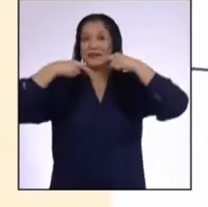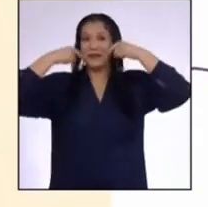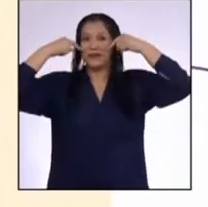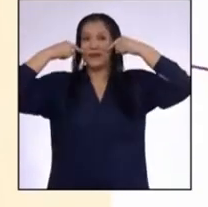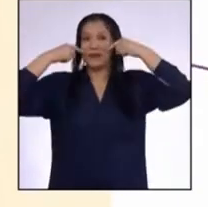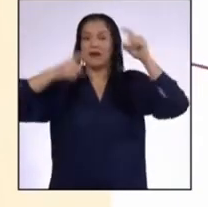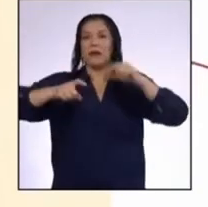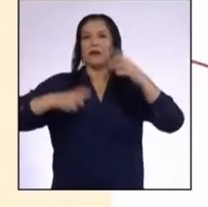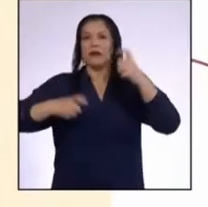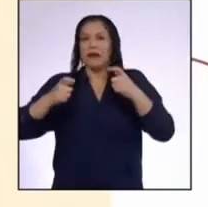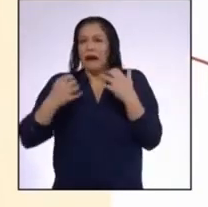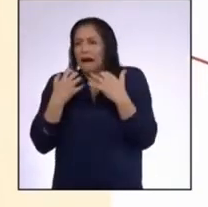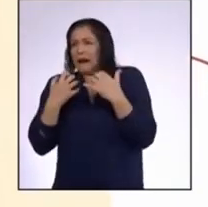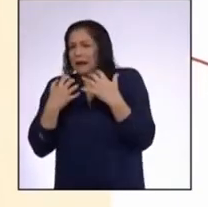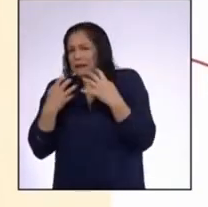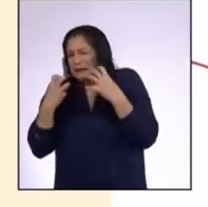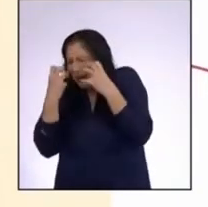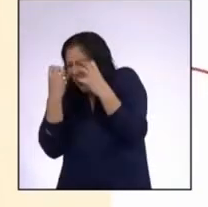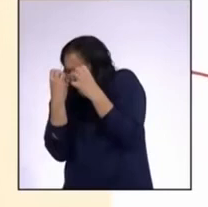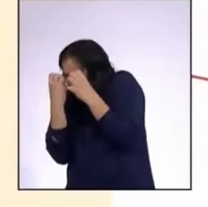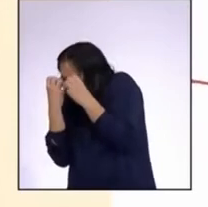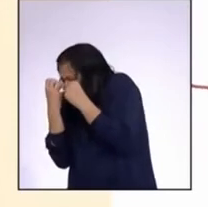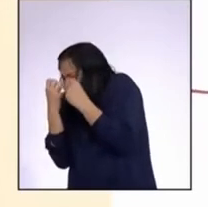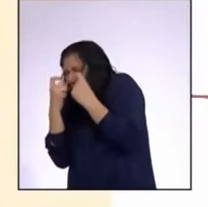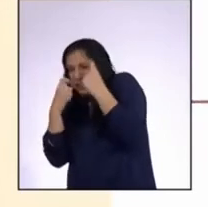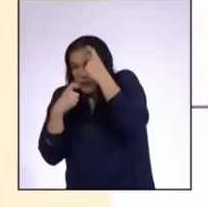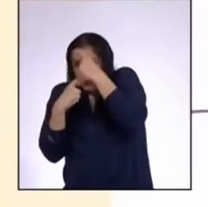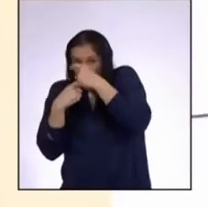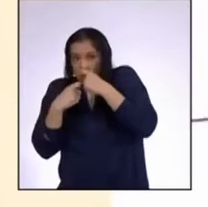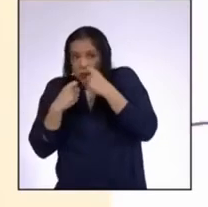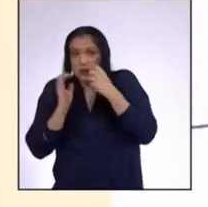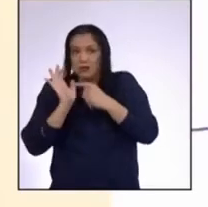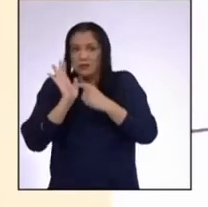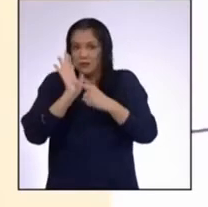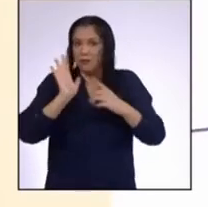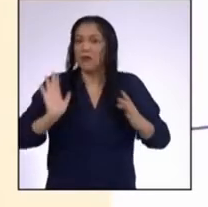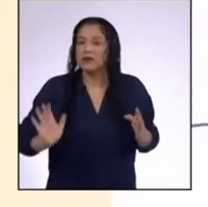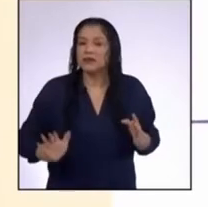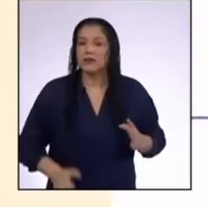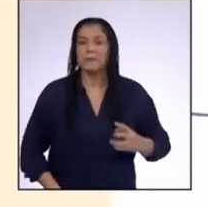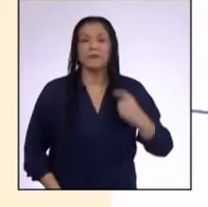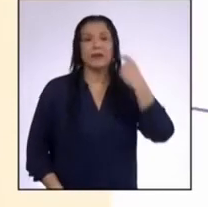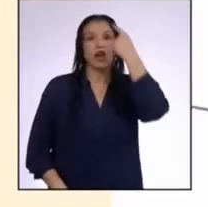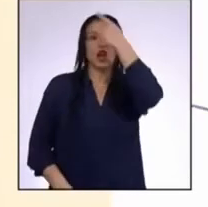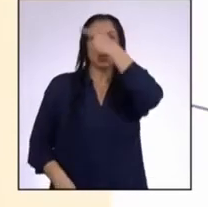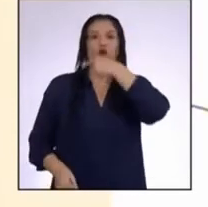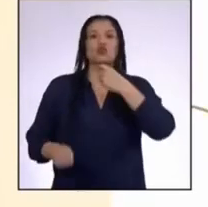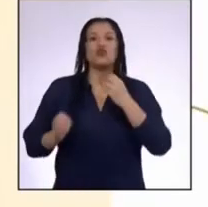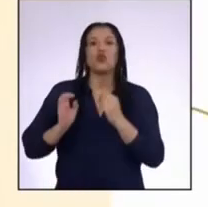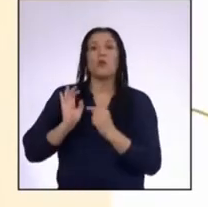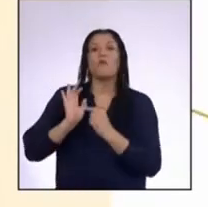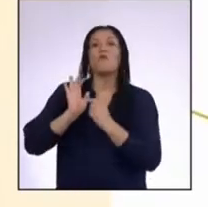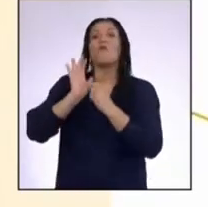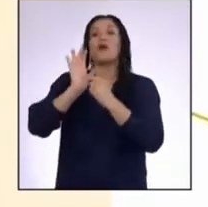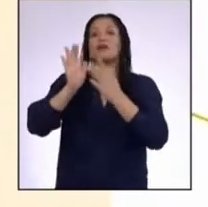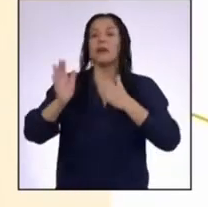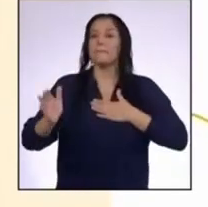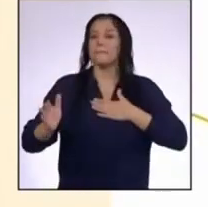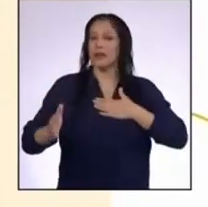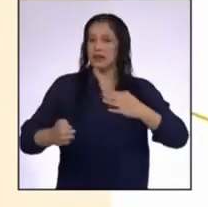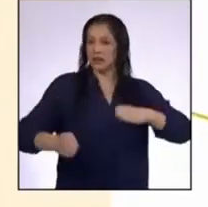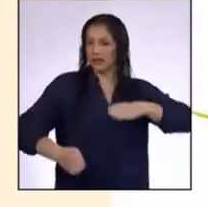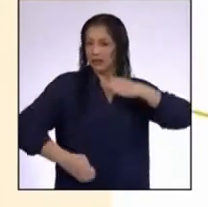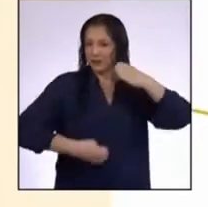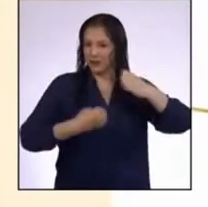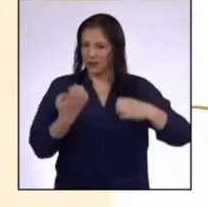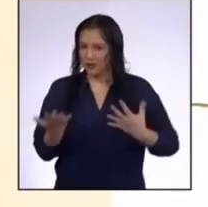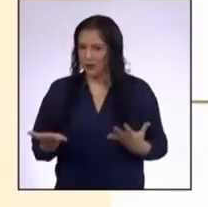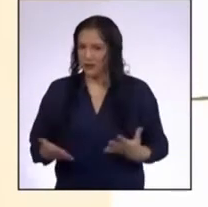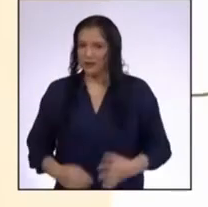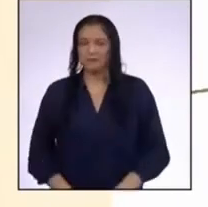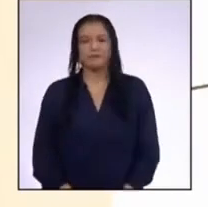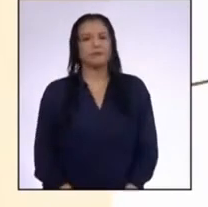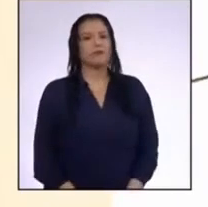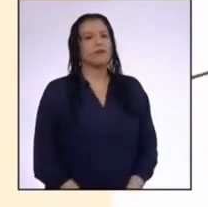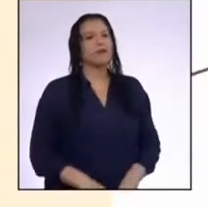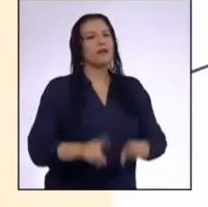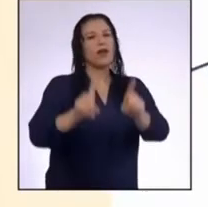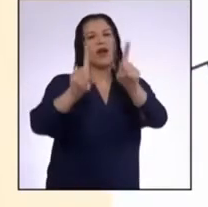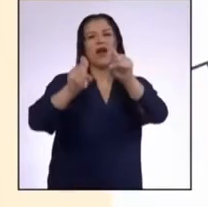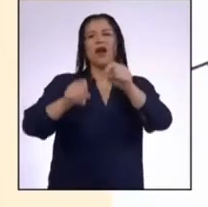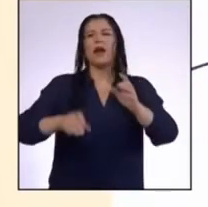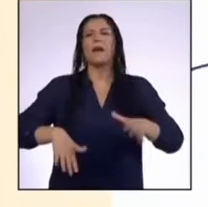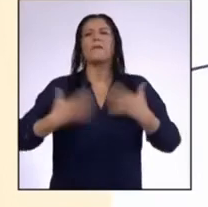alguien está asustado, se contrae y su rostro lo demuestra El rostro expresa nuestras emociones ¿Qué